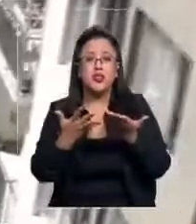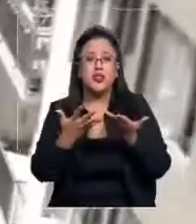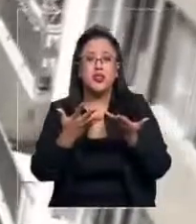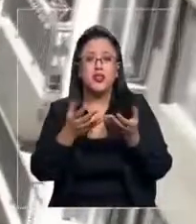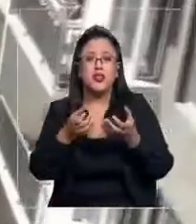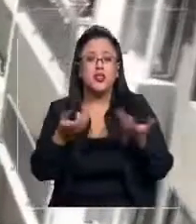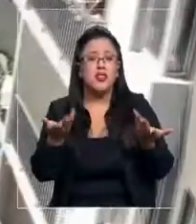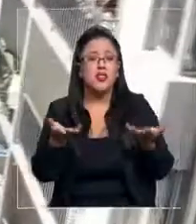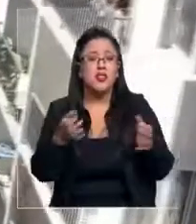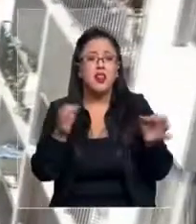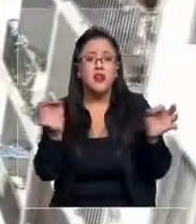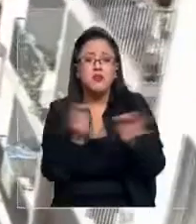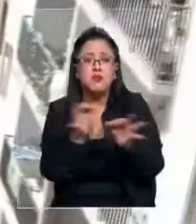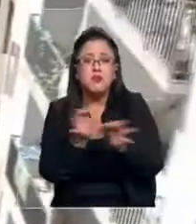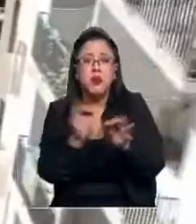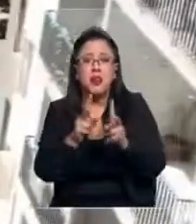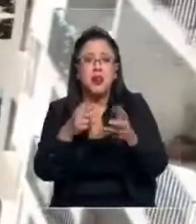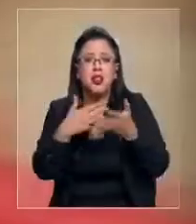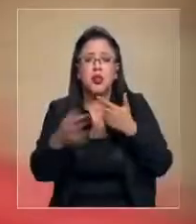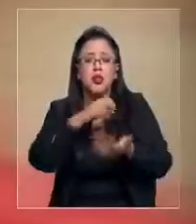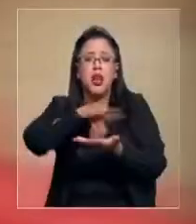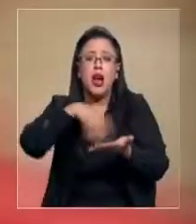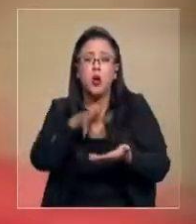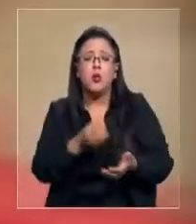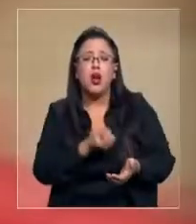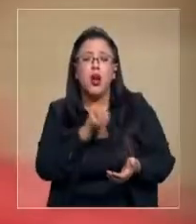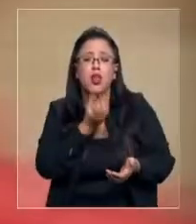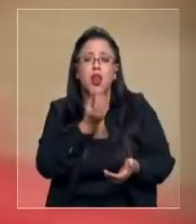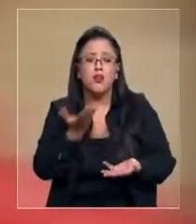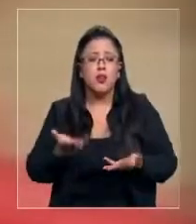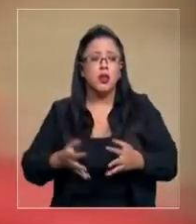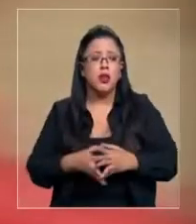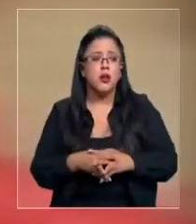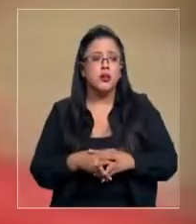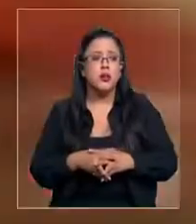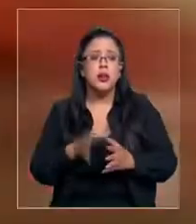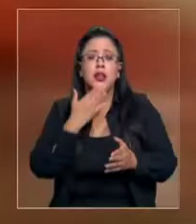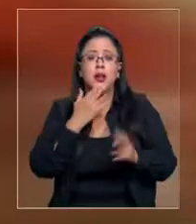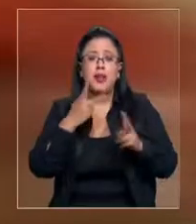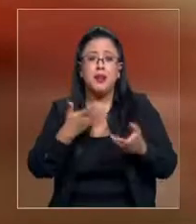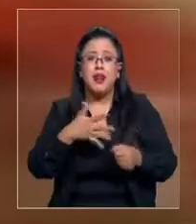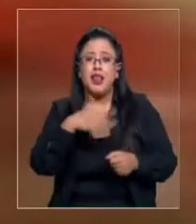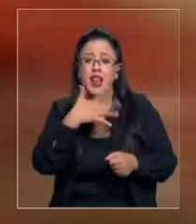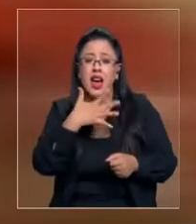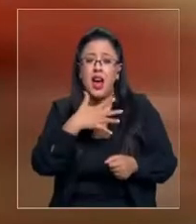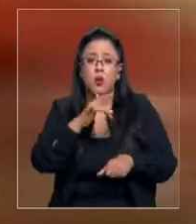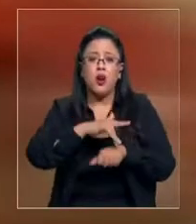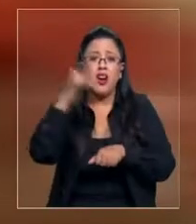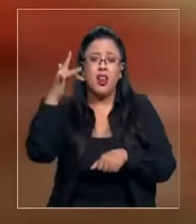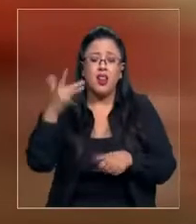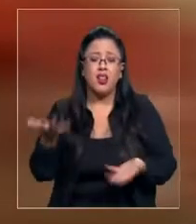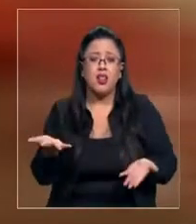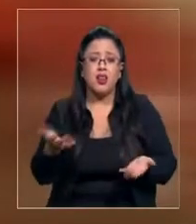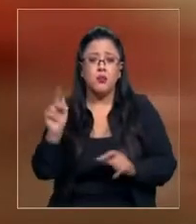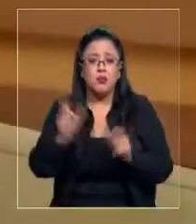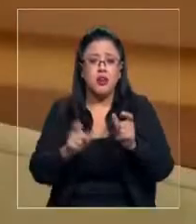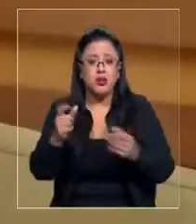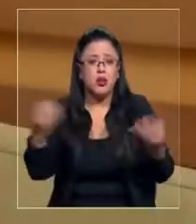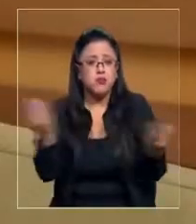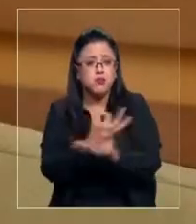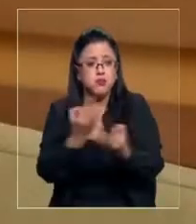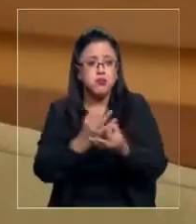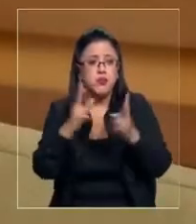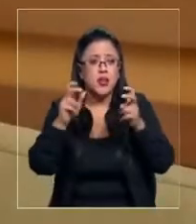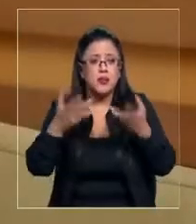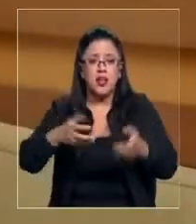la calle Colombia en la comuna de la Florida. La mantención de los medidores de agua caliente. Los especialistas nos aclararon que la